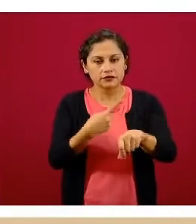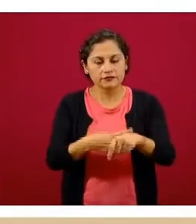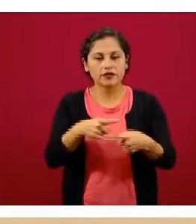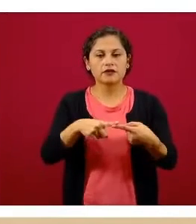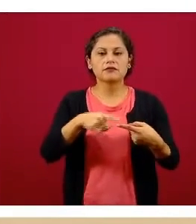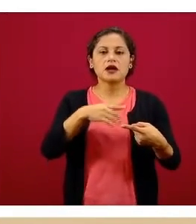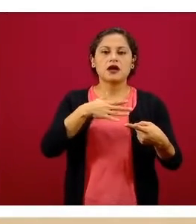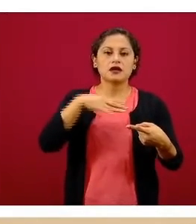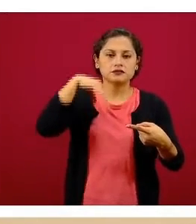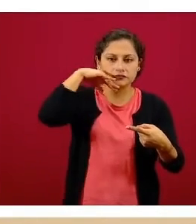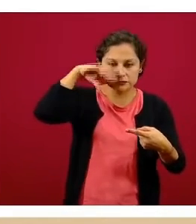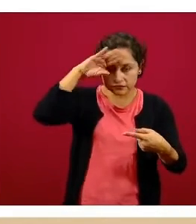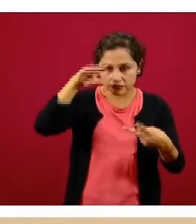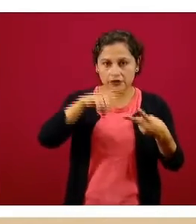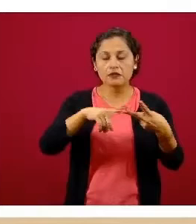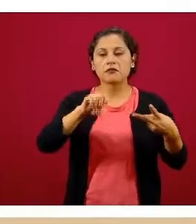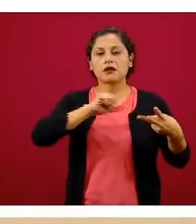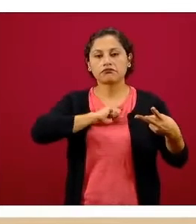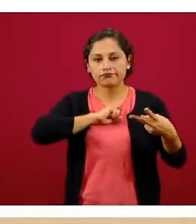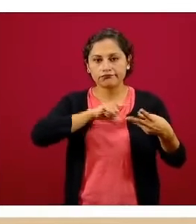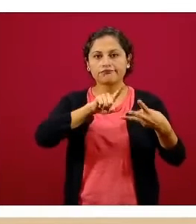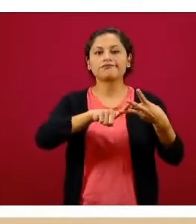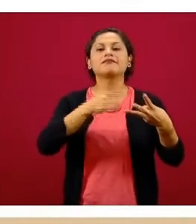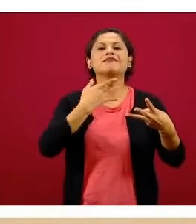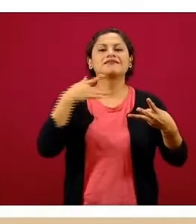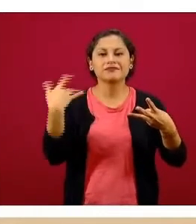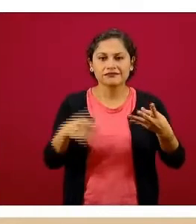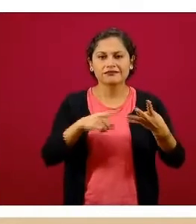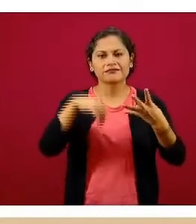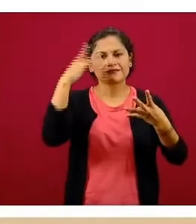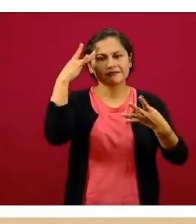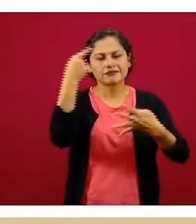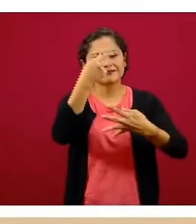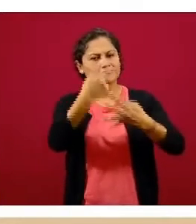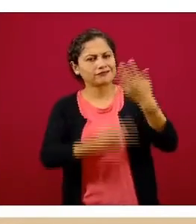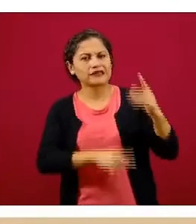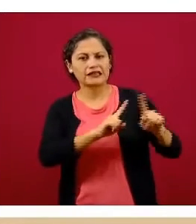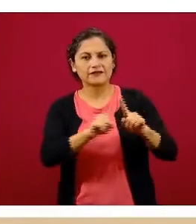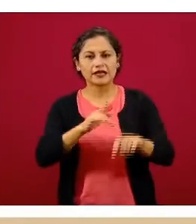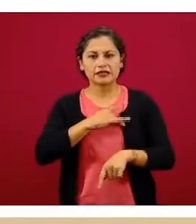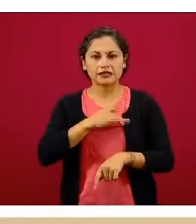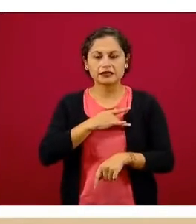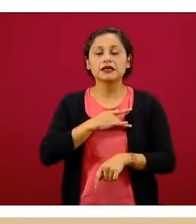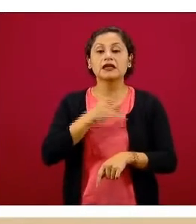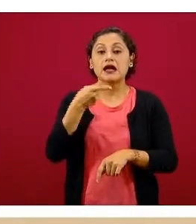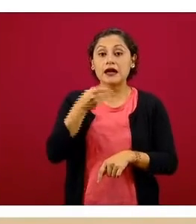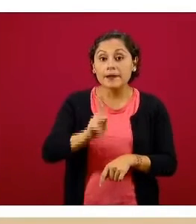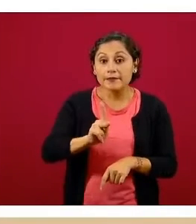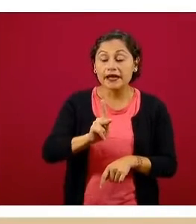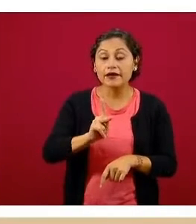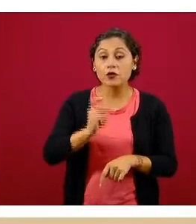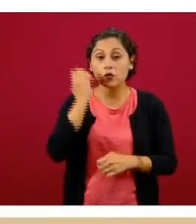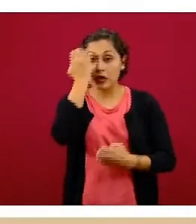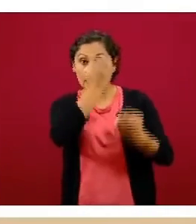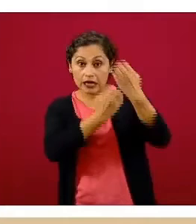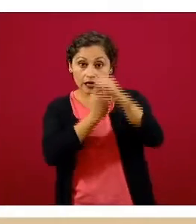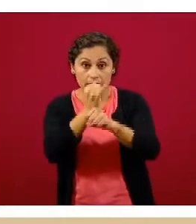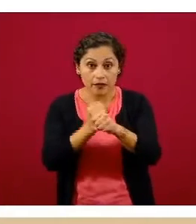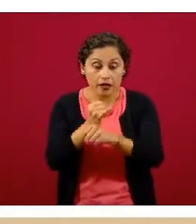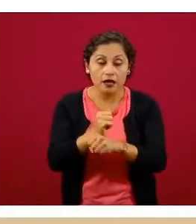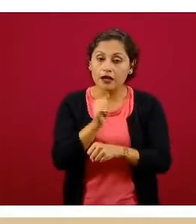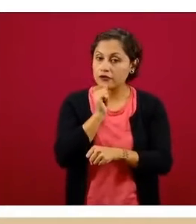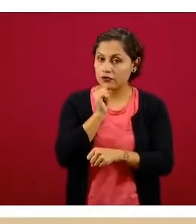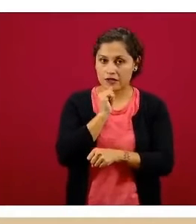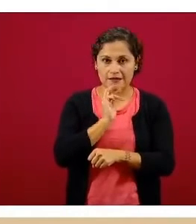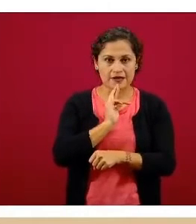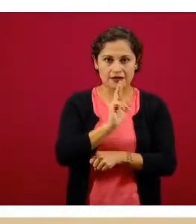dolor de cabeza y demás. Pero que todavía no está el resultado del laboratorio. Entonces, la parte amarilla representa lo que